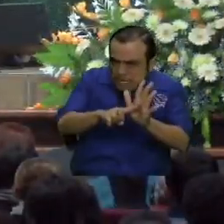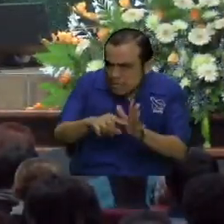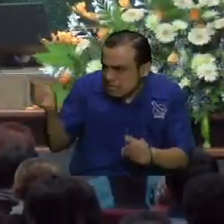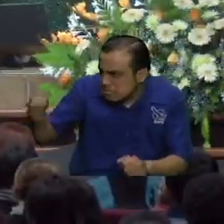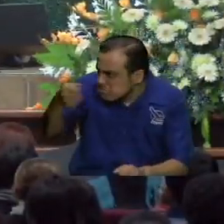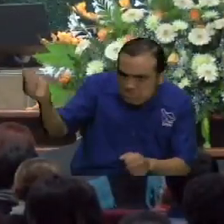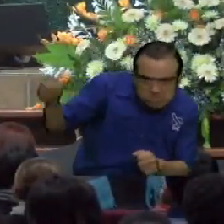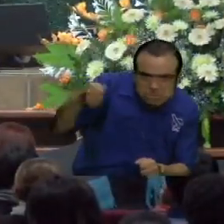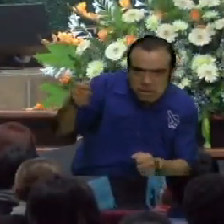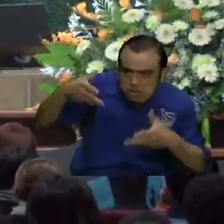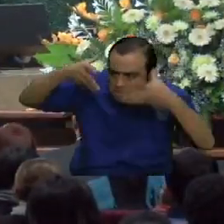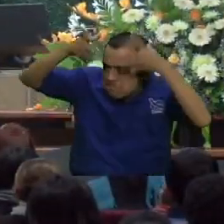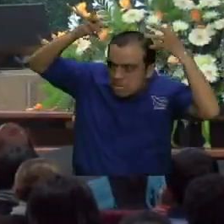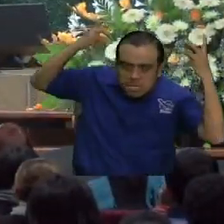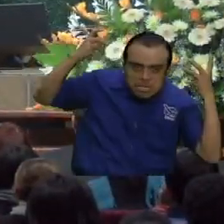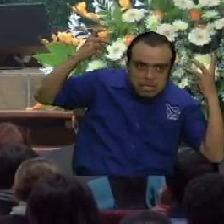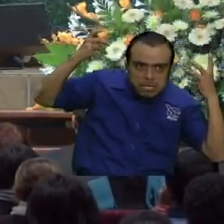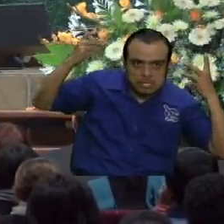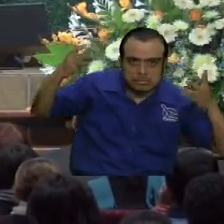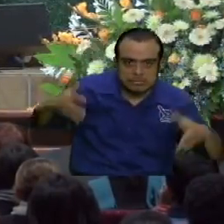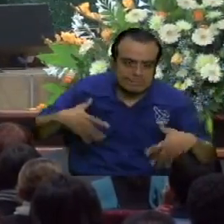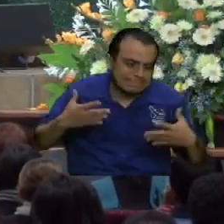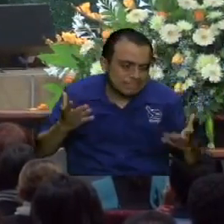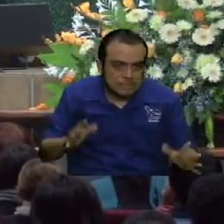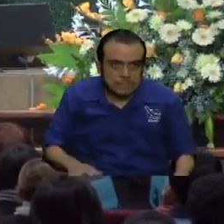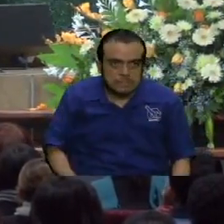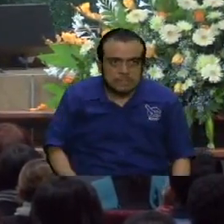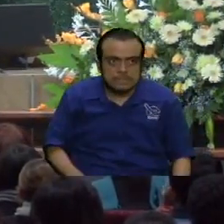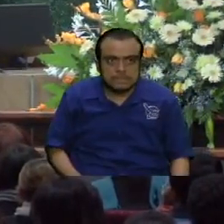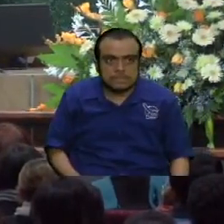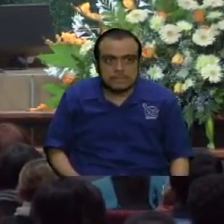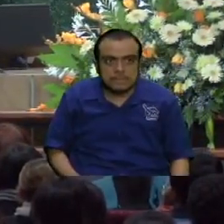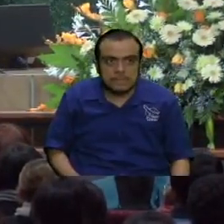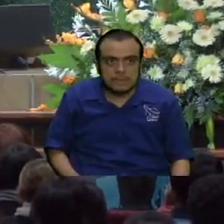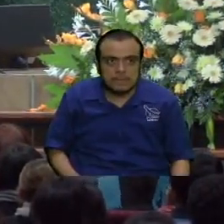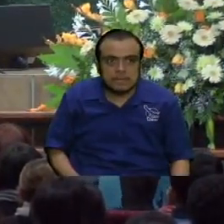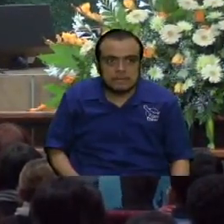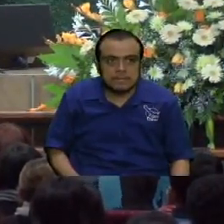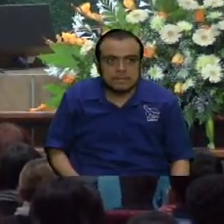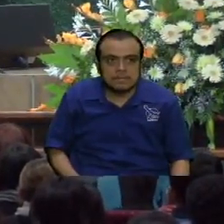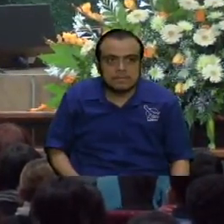Y después se quitan el casco, ¿verdad? No los de aquí, sino que los de aquí, ¿verdad?